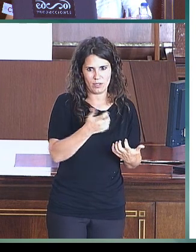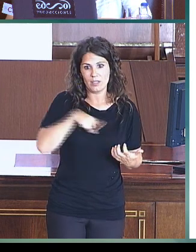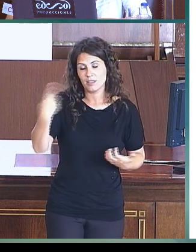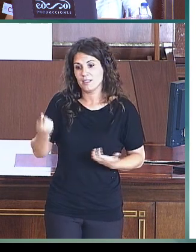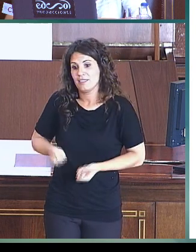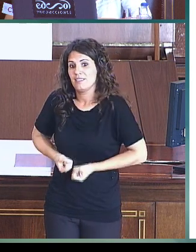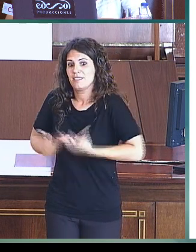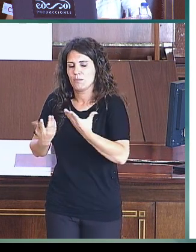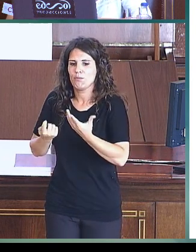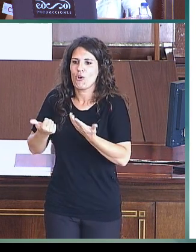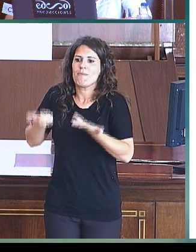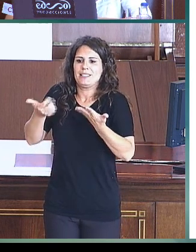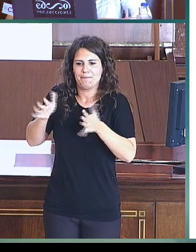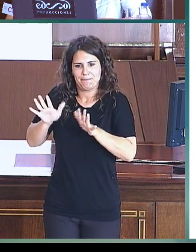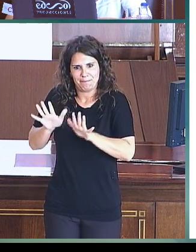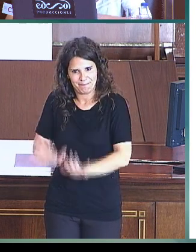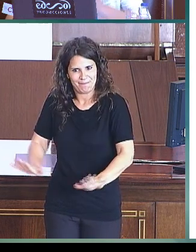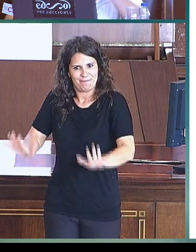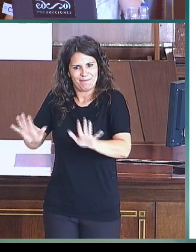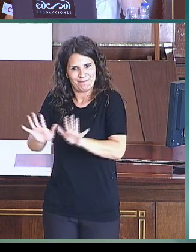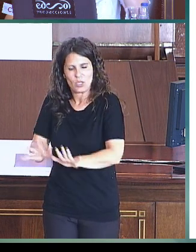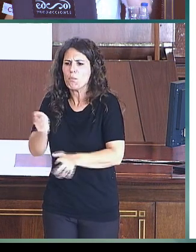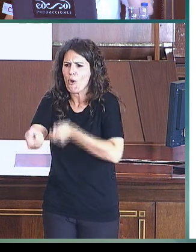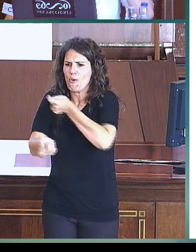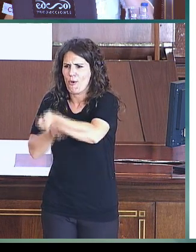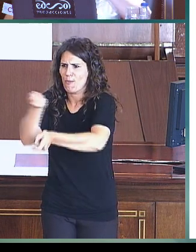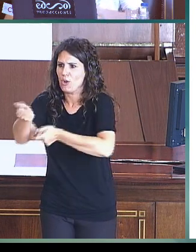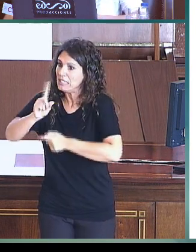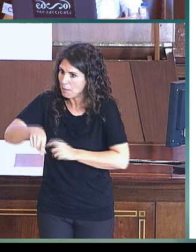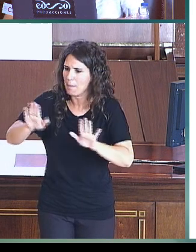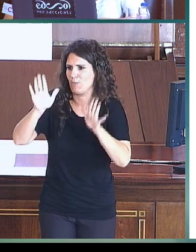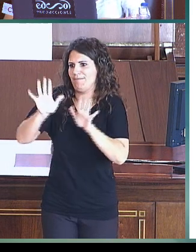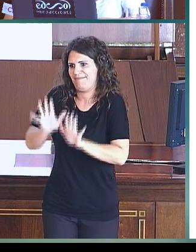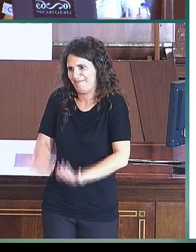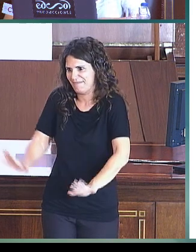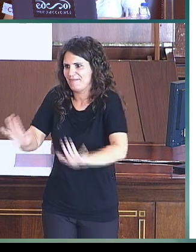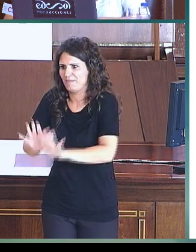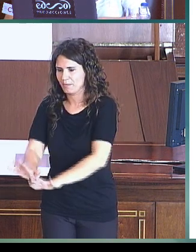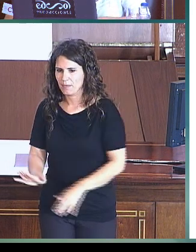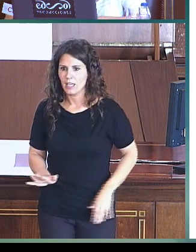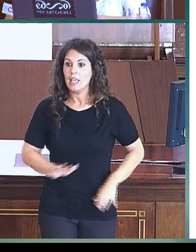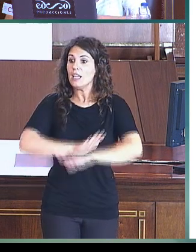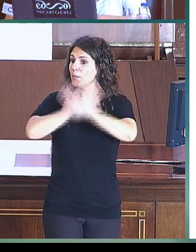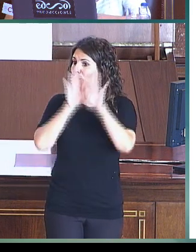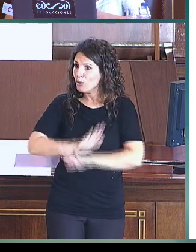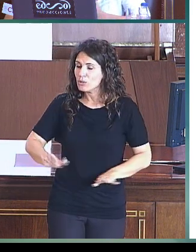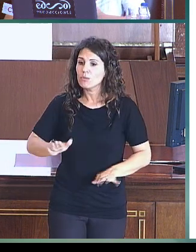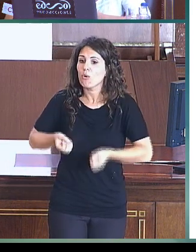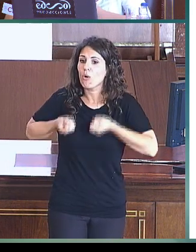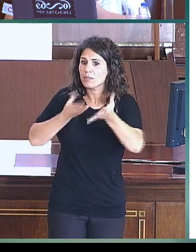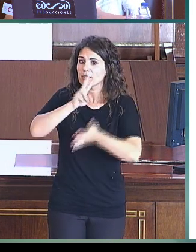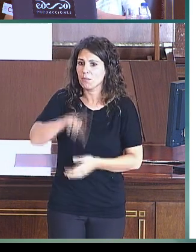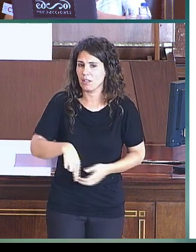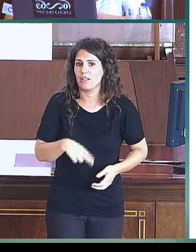desarrollándose de manera un poco más gradual, más lineal, ¿vale? Y, por último, queríamos comentar también que